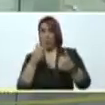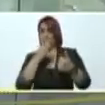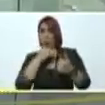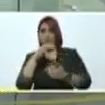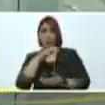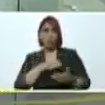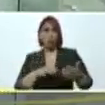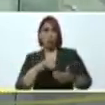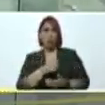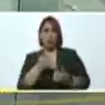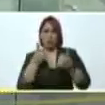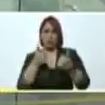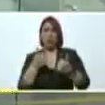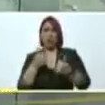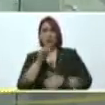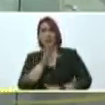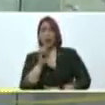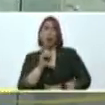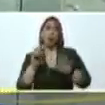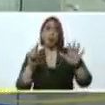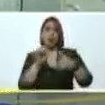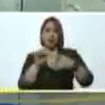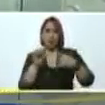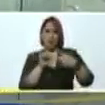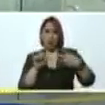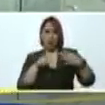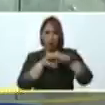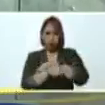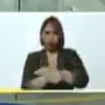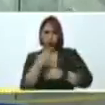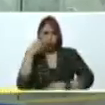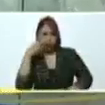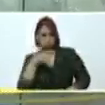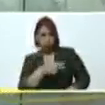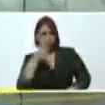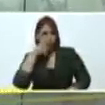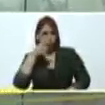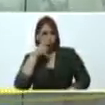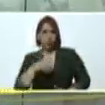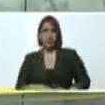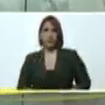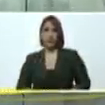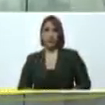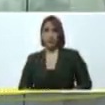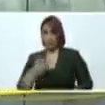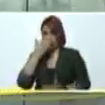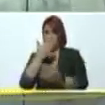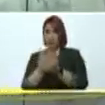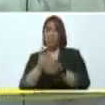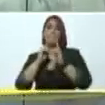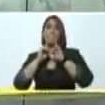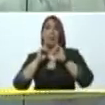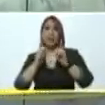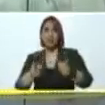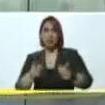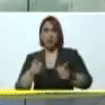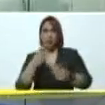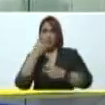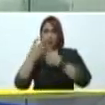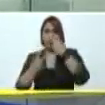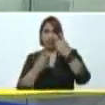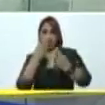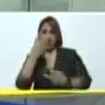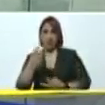como dice. Correcto. Correcto. Esto que tenemos enfrente es el pasillo de las visitas. Es un paciente que no tiene defensa.